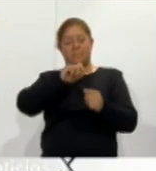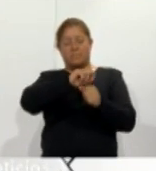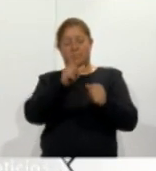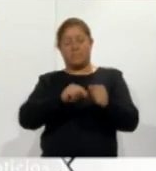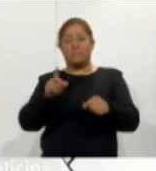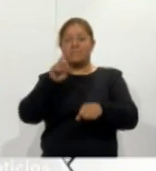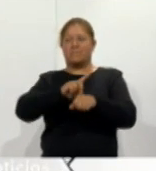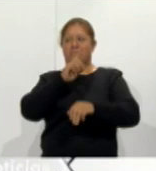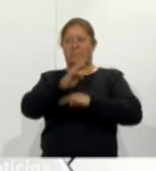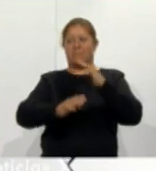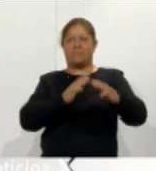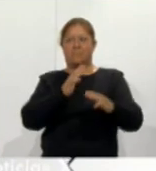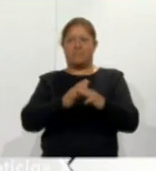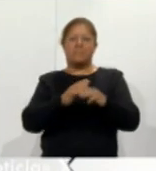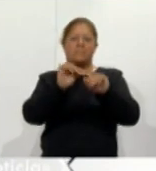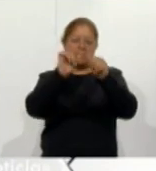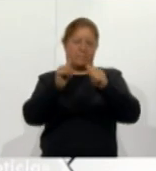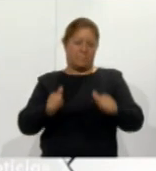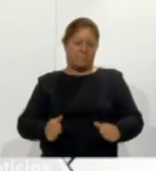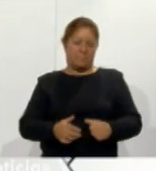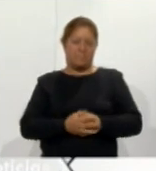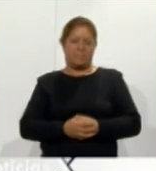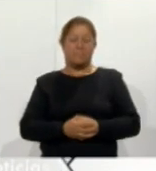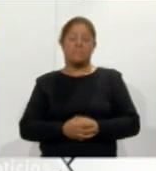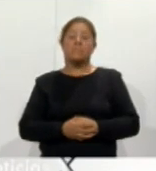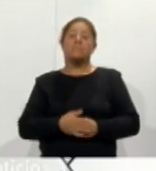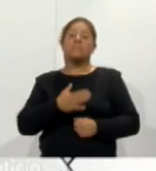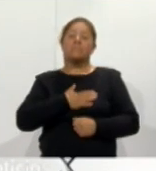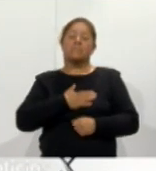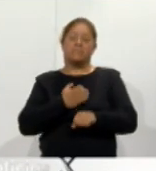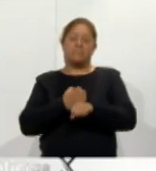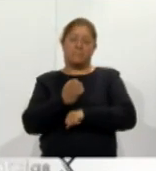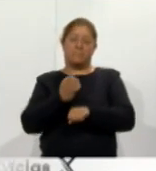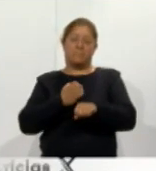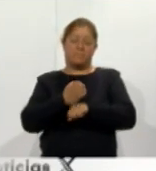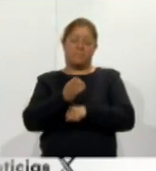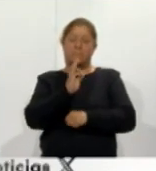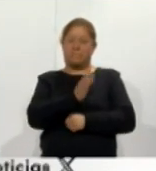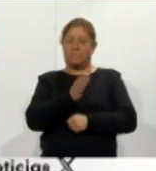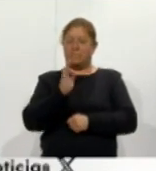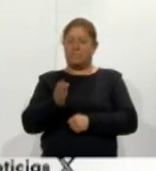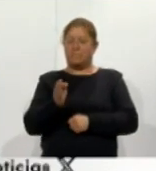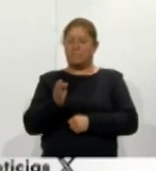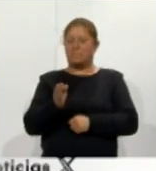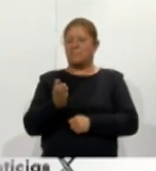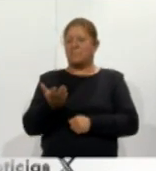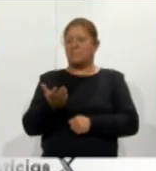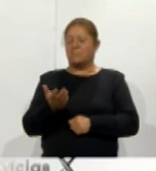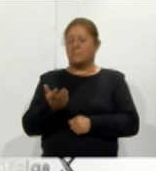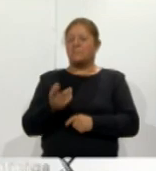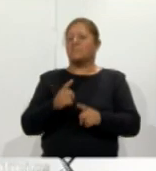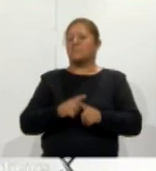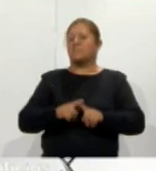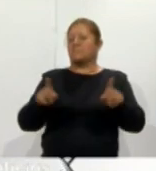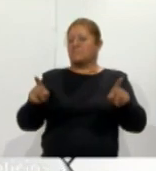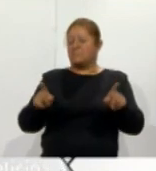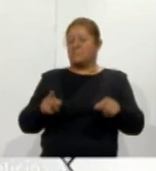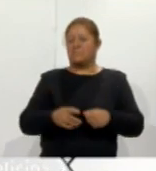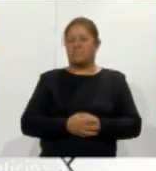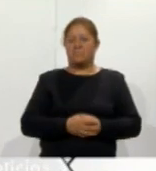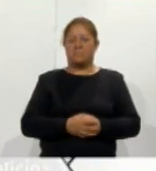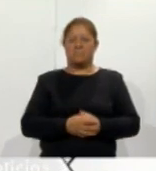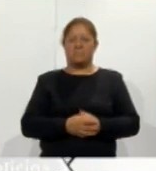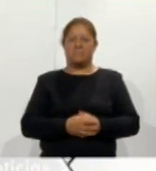Mundial del Artesano y aunque en nuestro estado la fecha normalmente se festeja en otro día